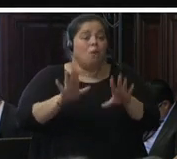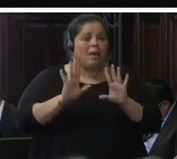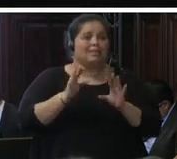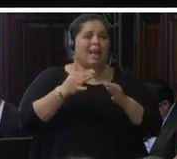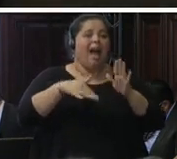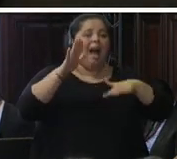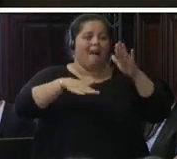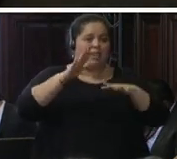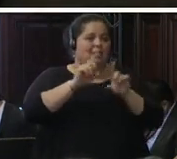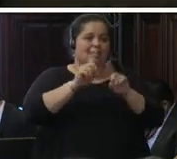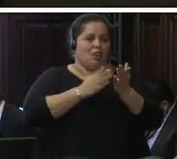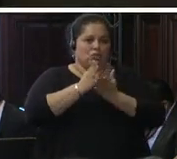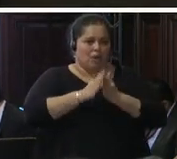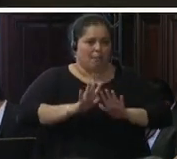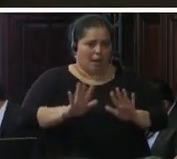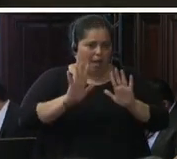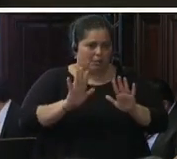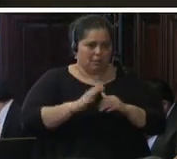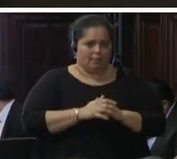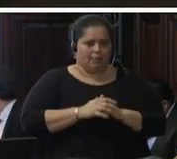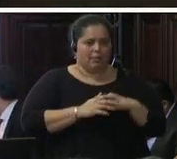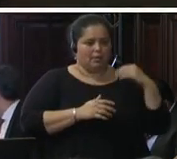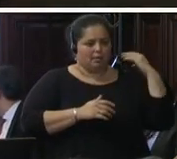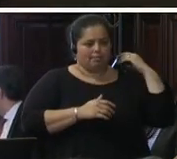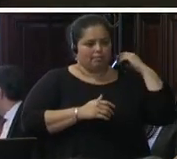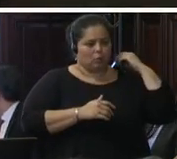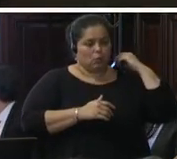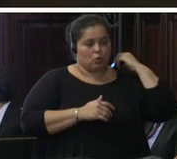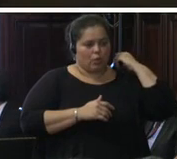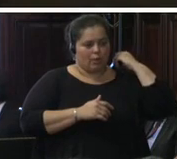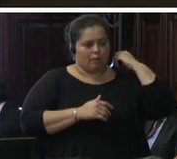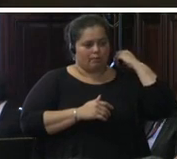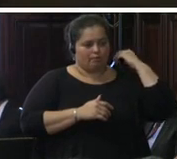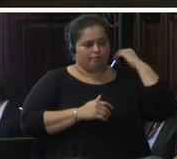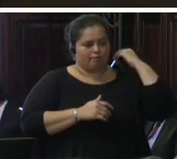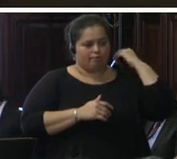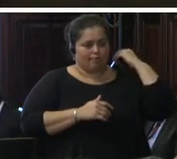regla si quieren continúan al final si gracias